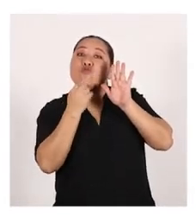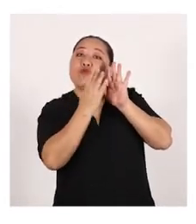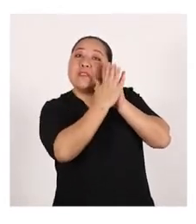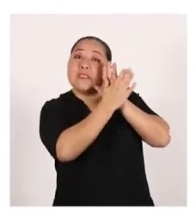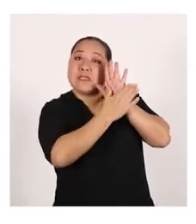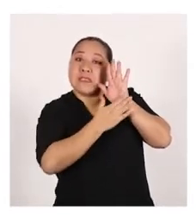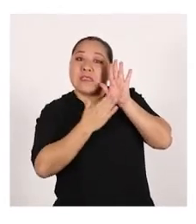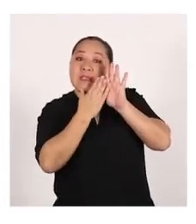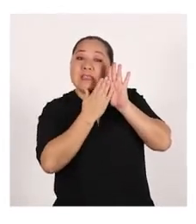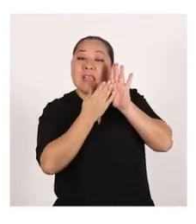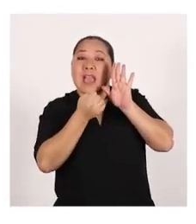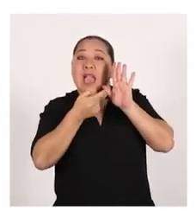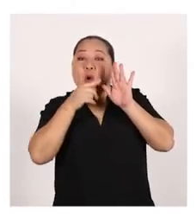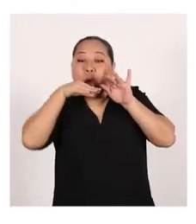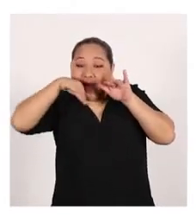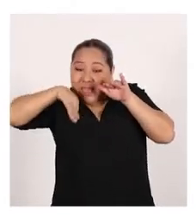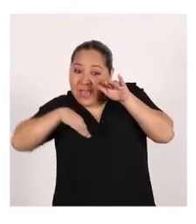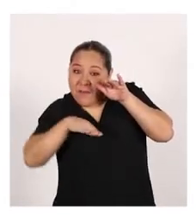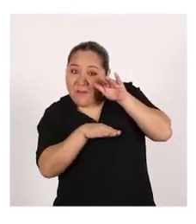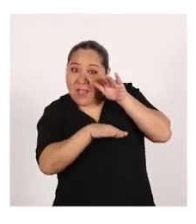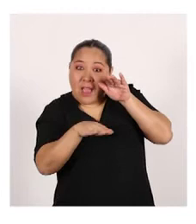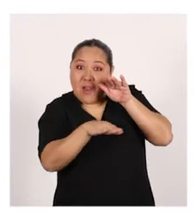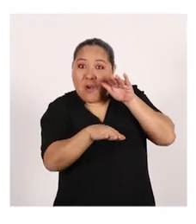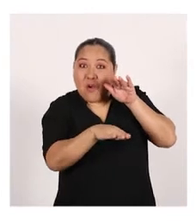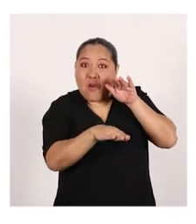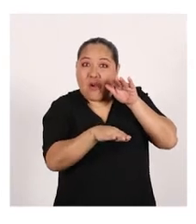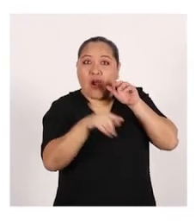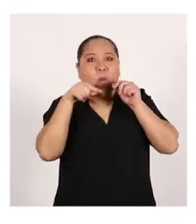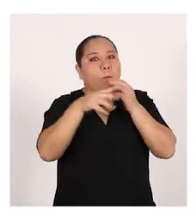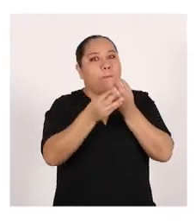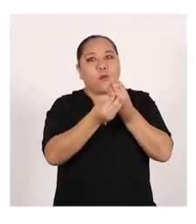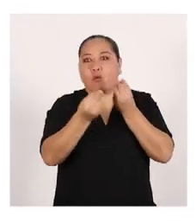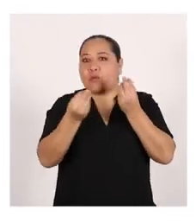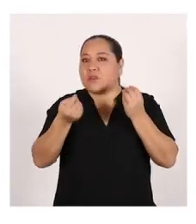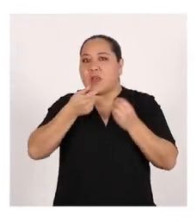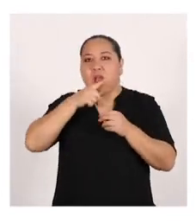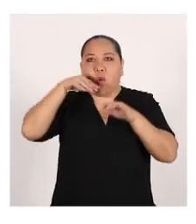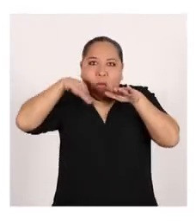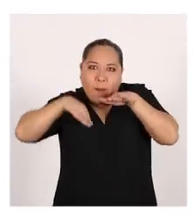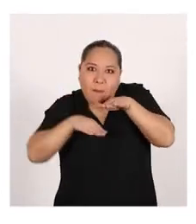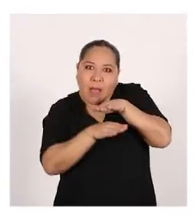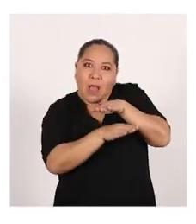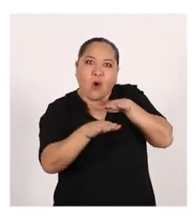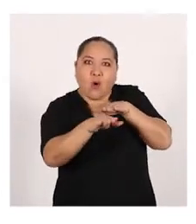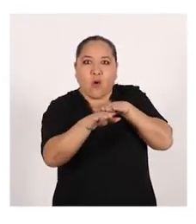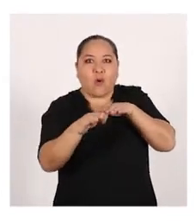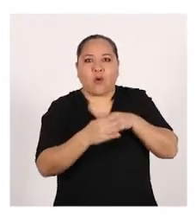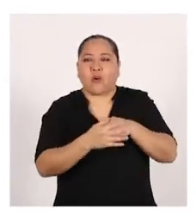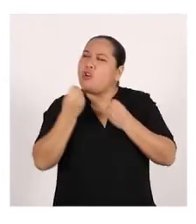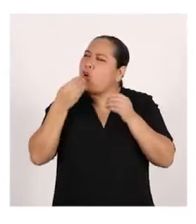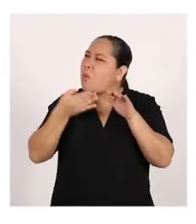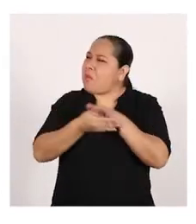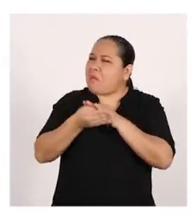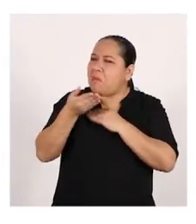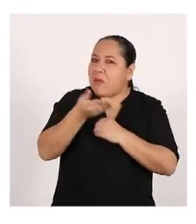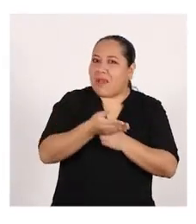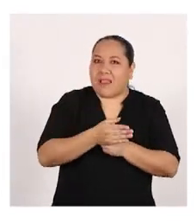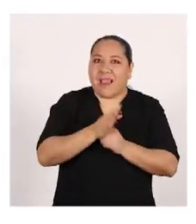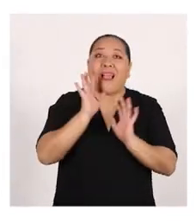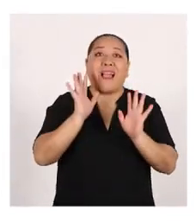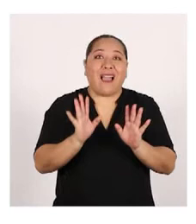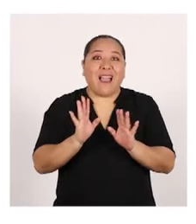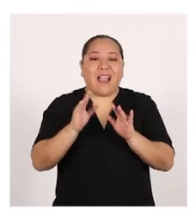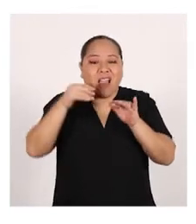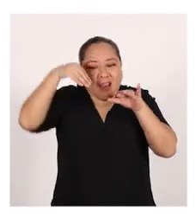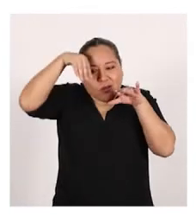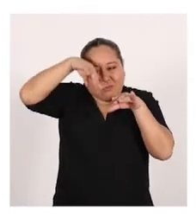en el planeta El agua subterránea es la que hay en mayor cantidad ¿Y cómo se accede a ella? Pues